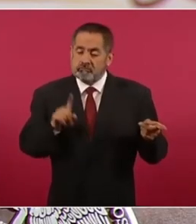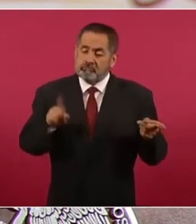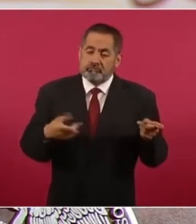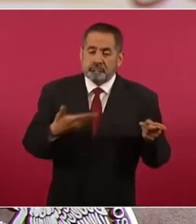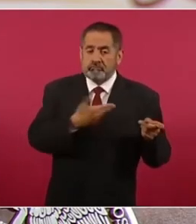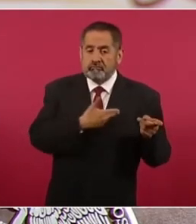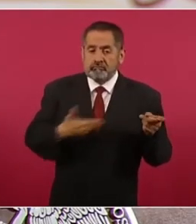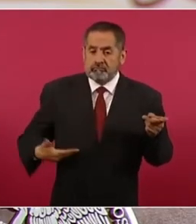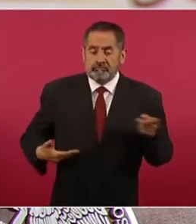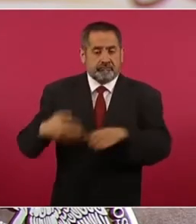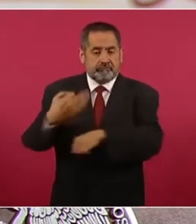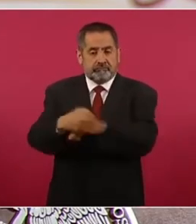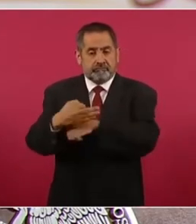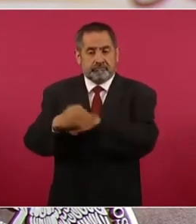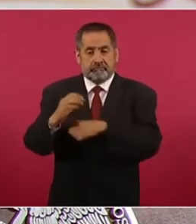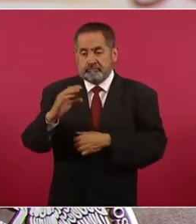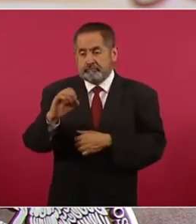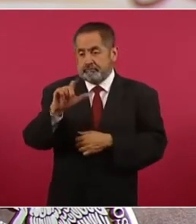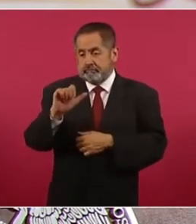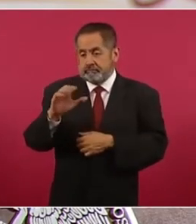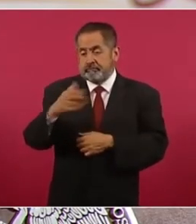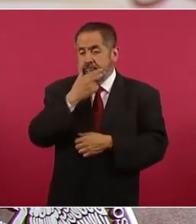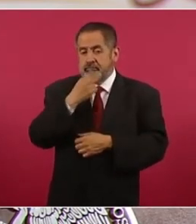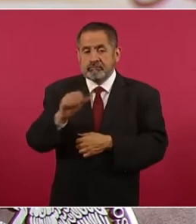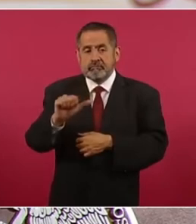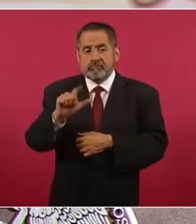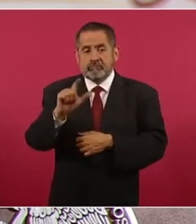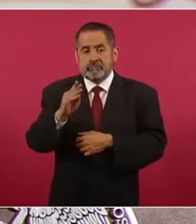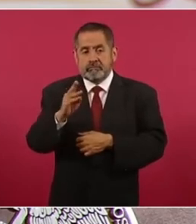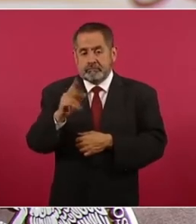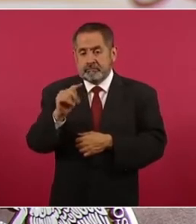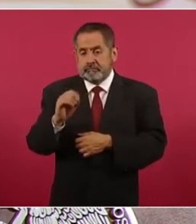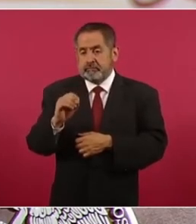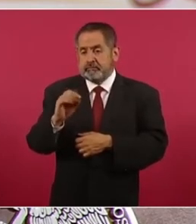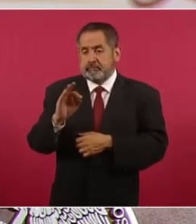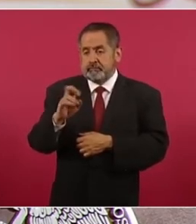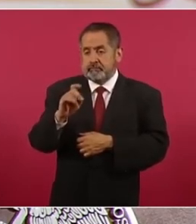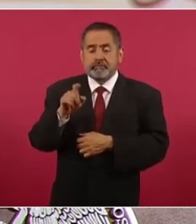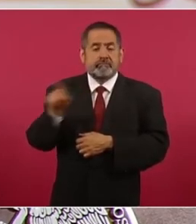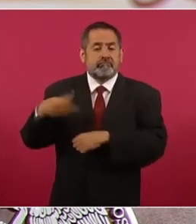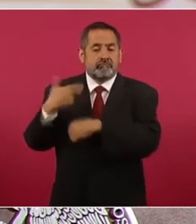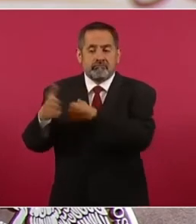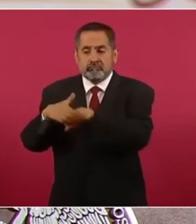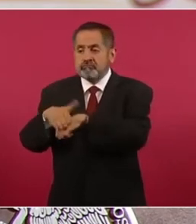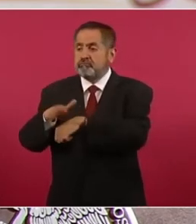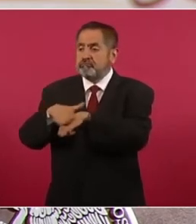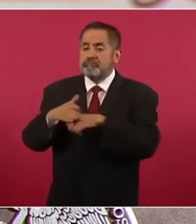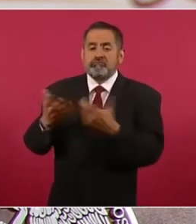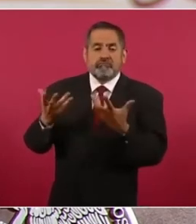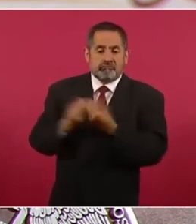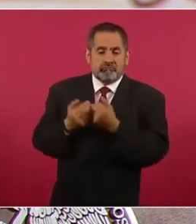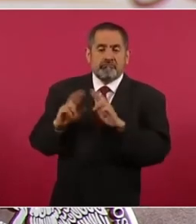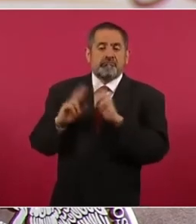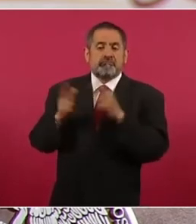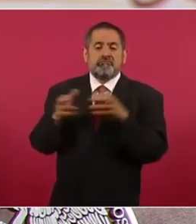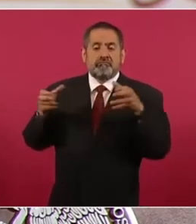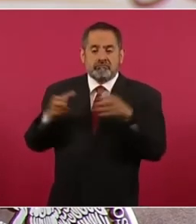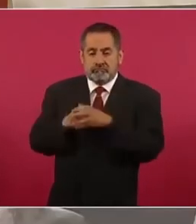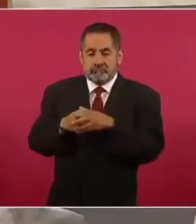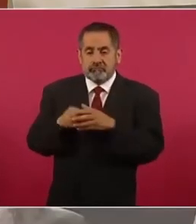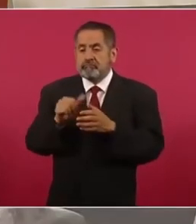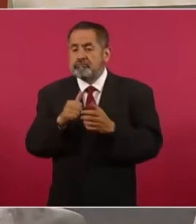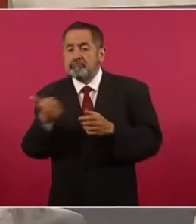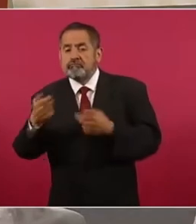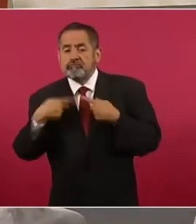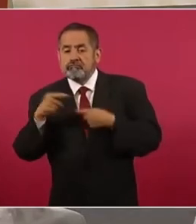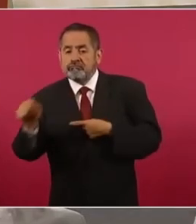pro tempore de la CELAC, Alberto Fernández estaría convocando a una reunión con los países que no fueron invitados a la cumbre,